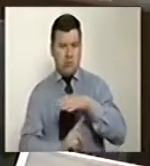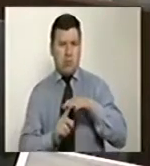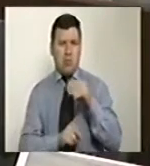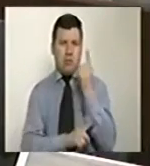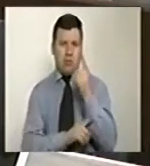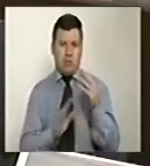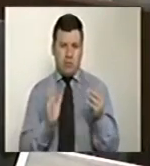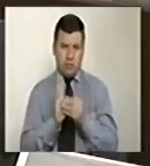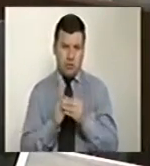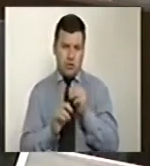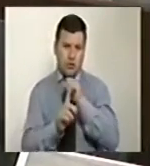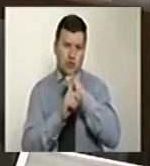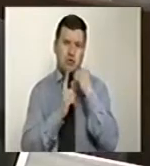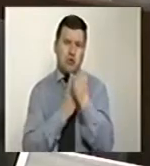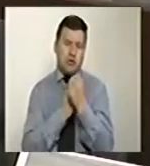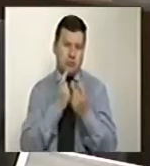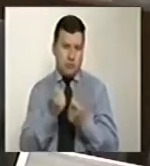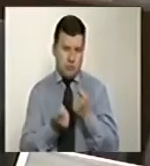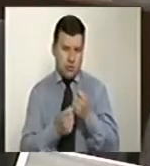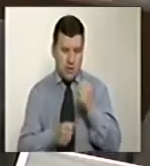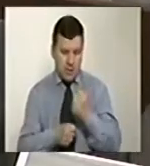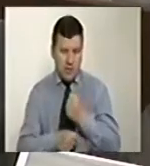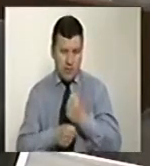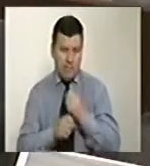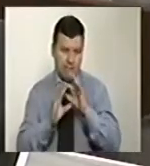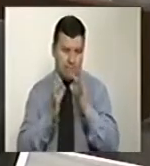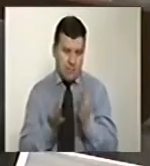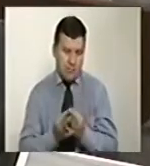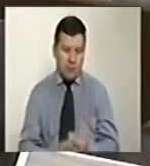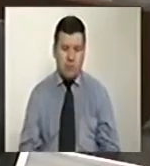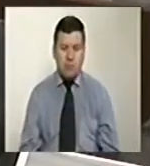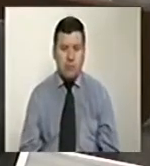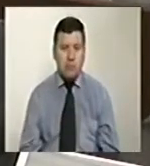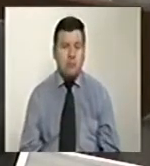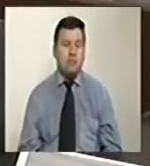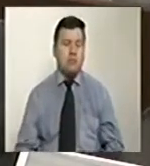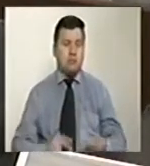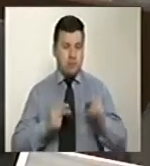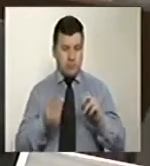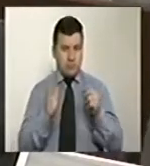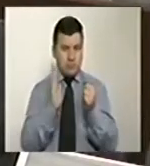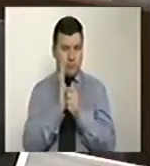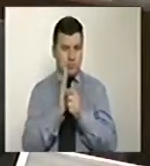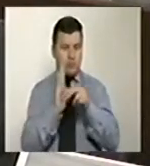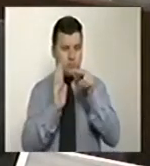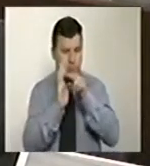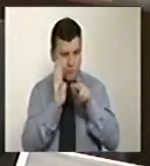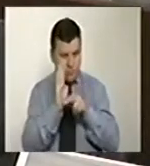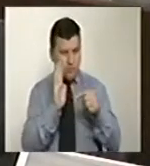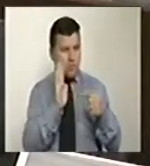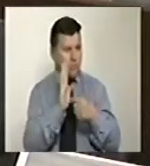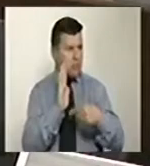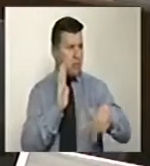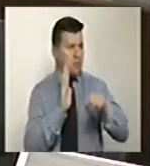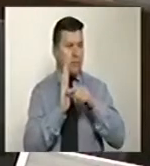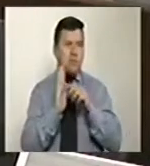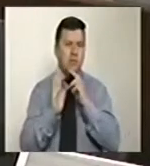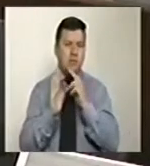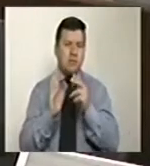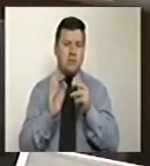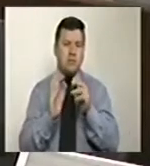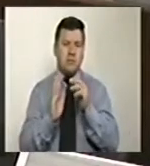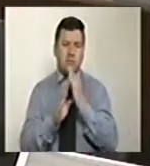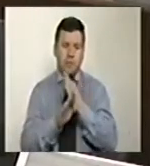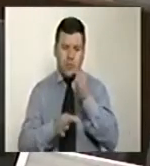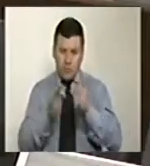político, socioeconómico, laboral y familiar. Todo lo contrario, las normas de protección en lo que respecta a